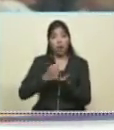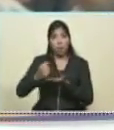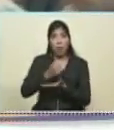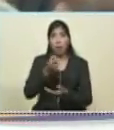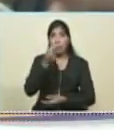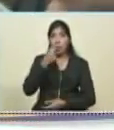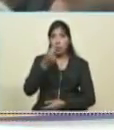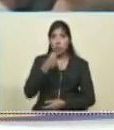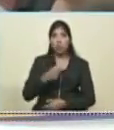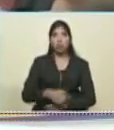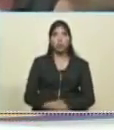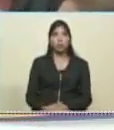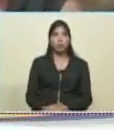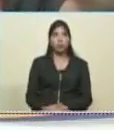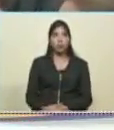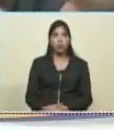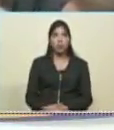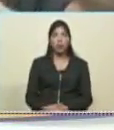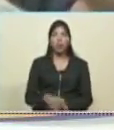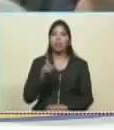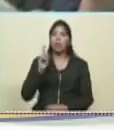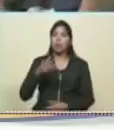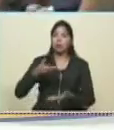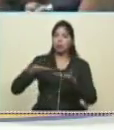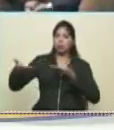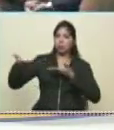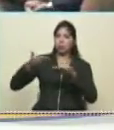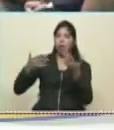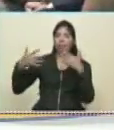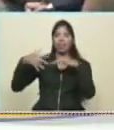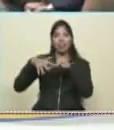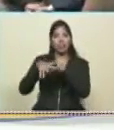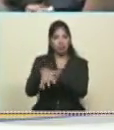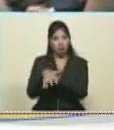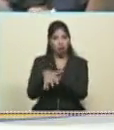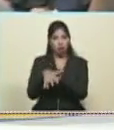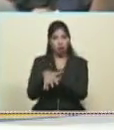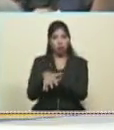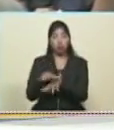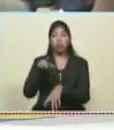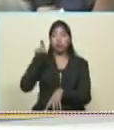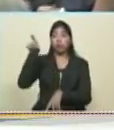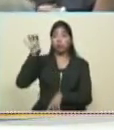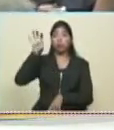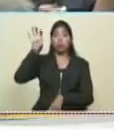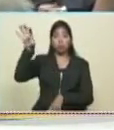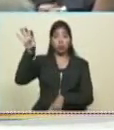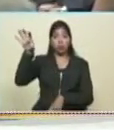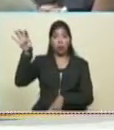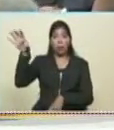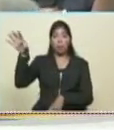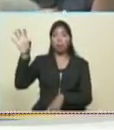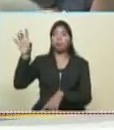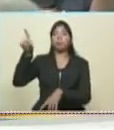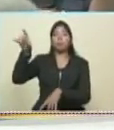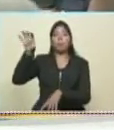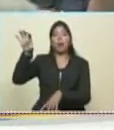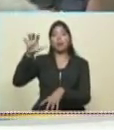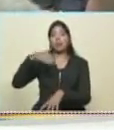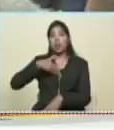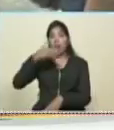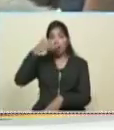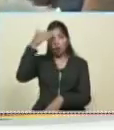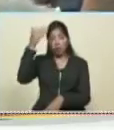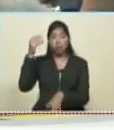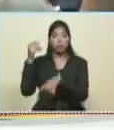en todo lo que tiene que ver con la cooperación integral entre la Gran República Islámica de Irán y